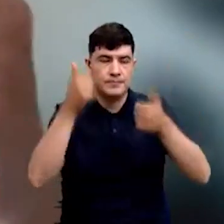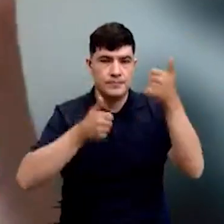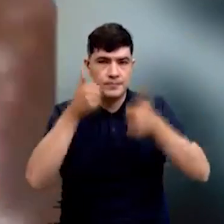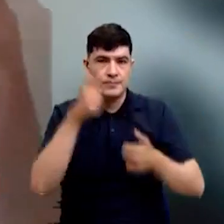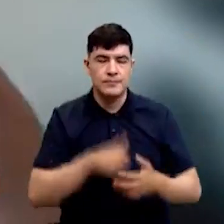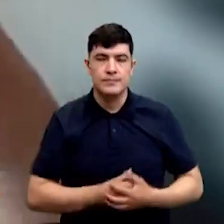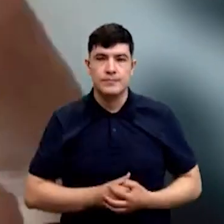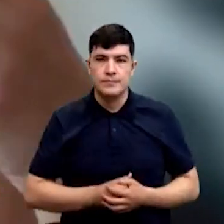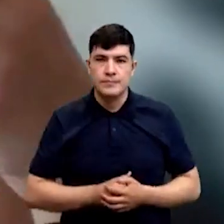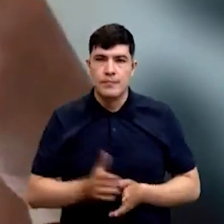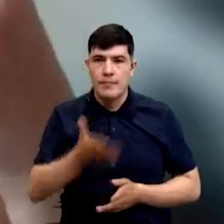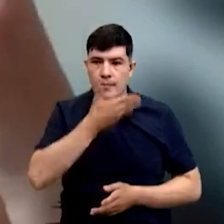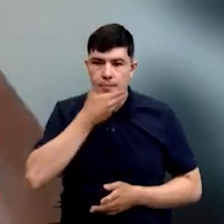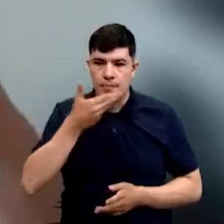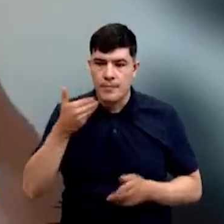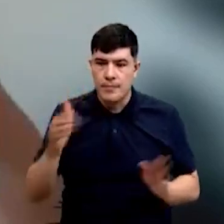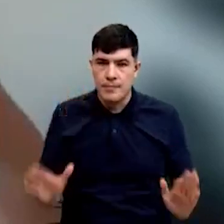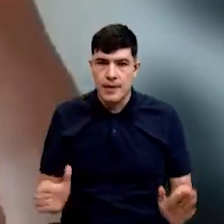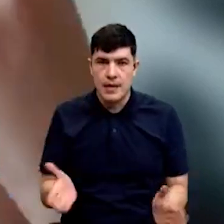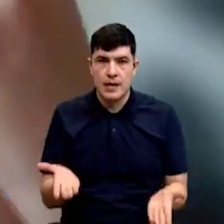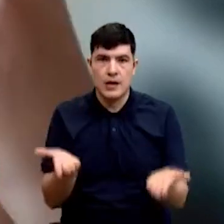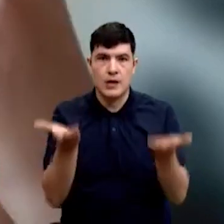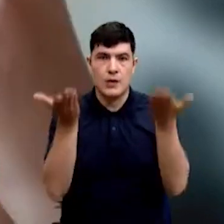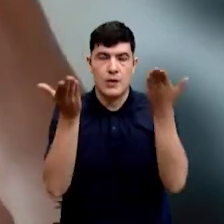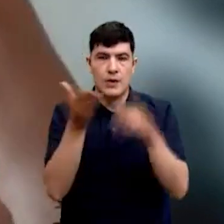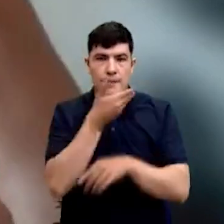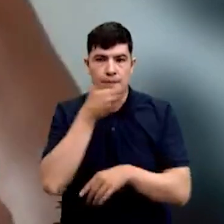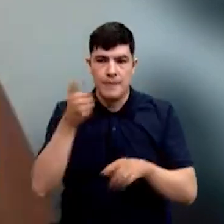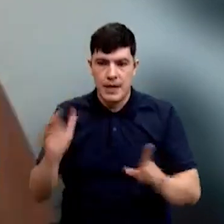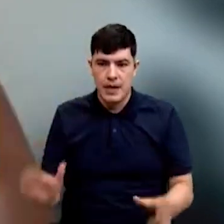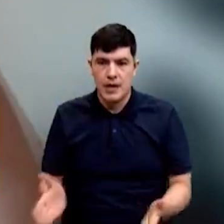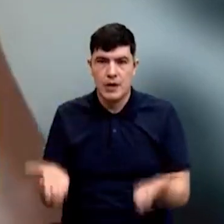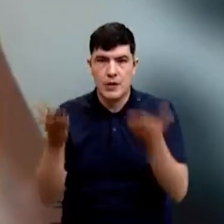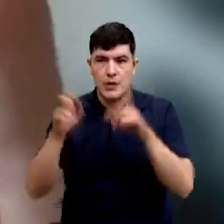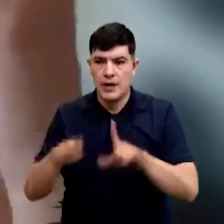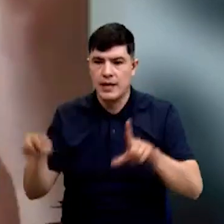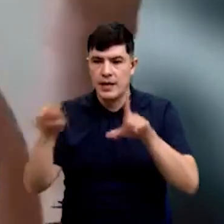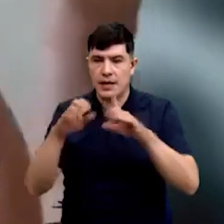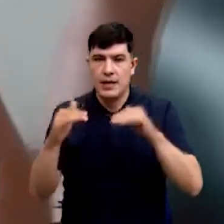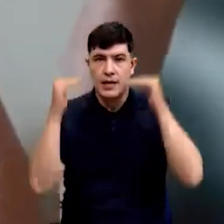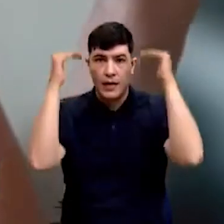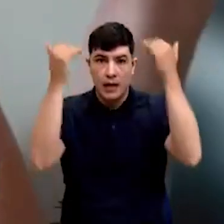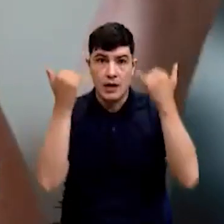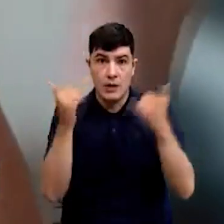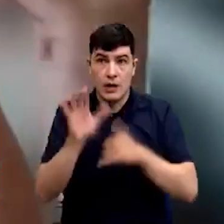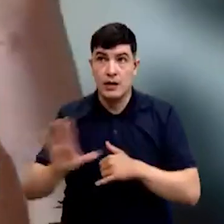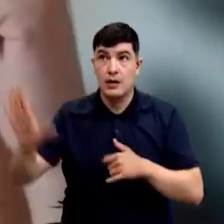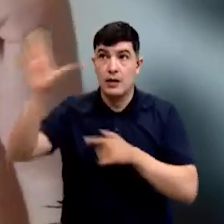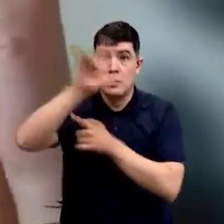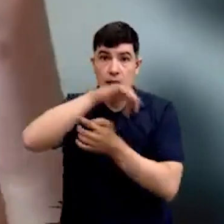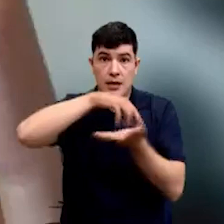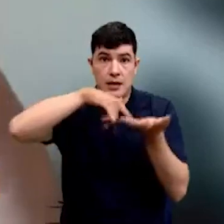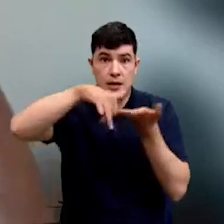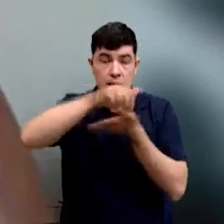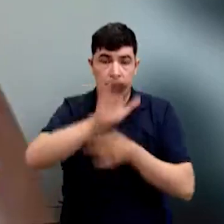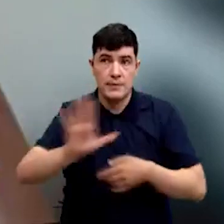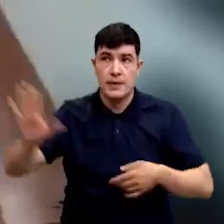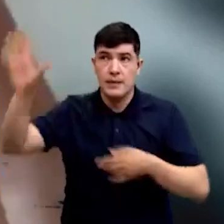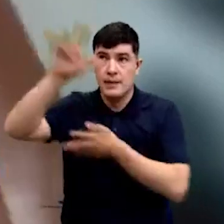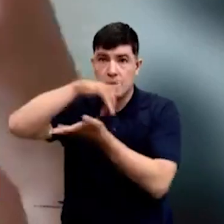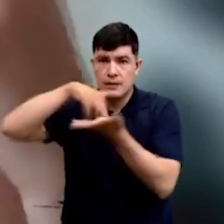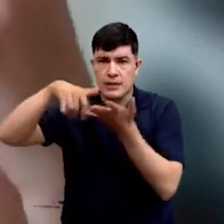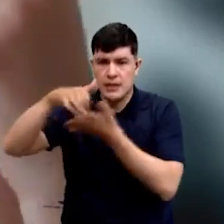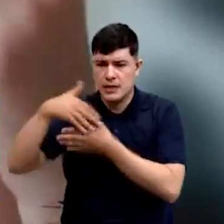mejorar y crecer a mejores tasas. Si bien el departamento de Santander, este informe fue para el departamento agregado,